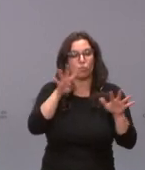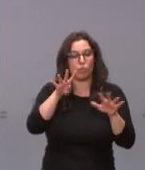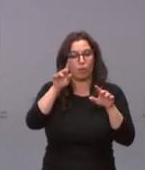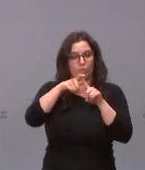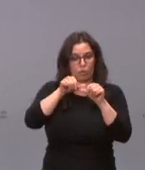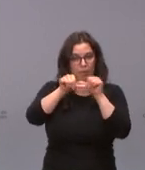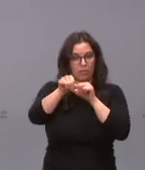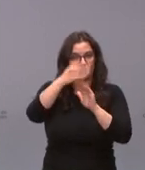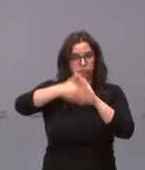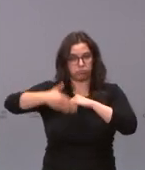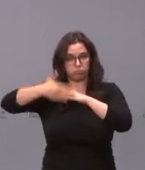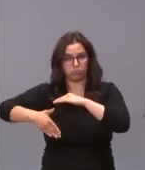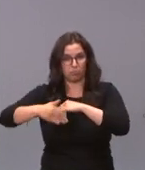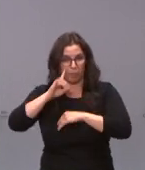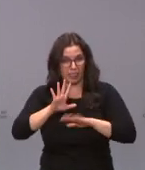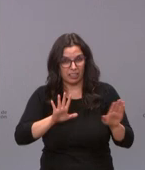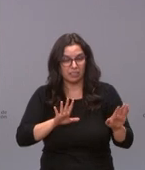me ha parecido entender